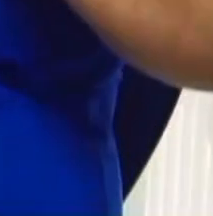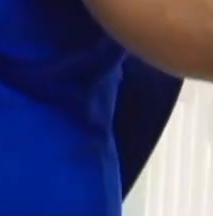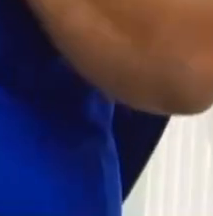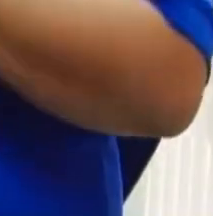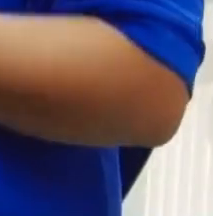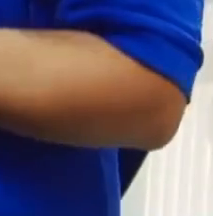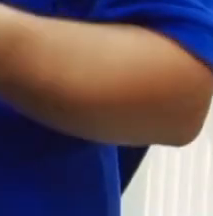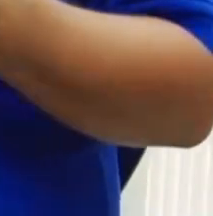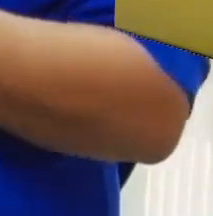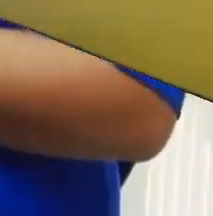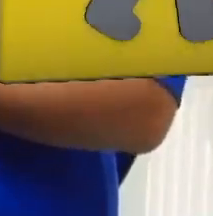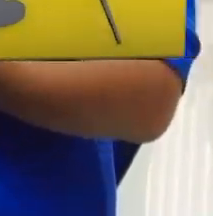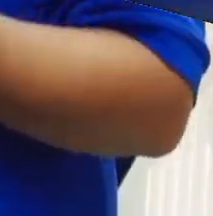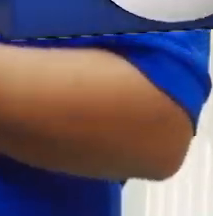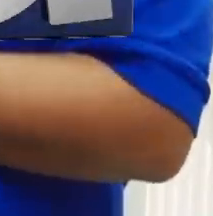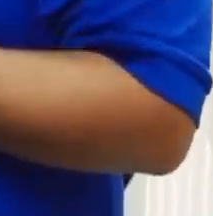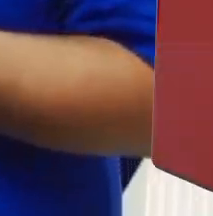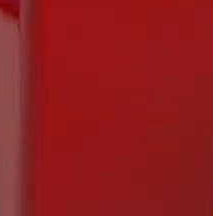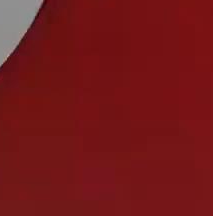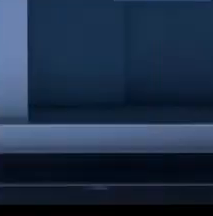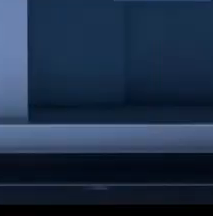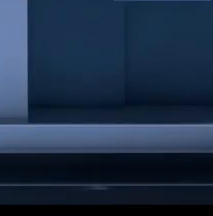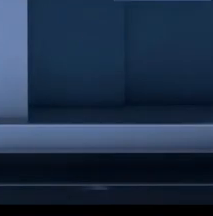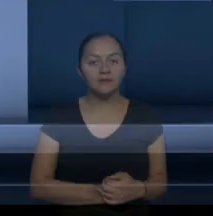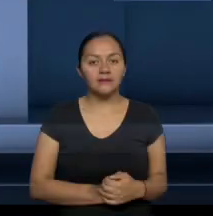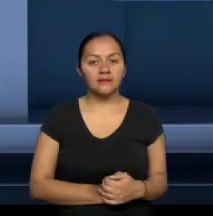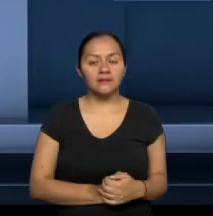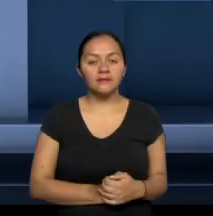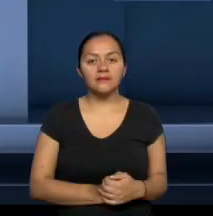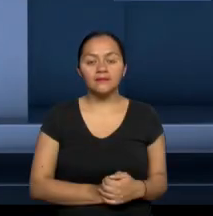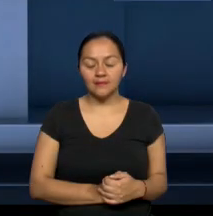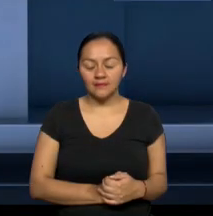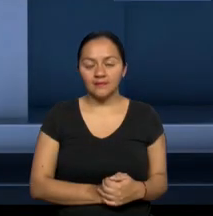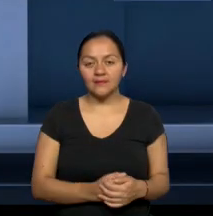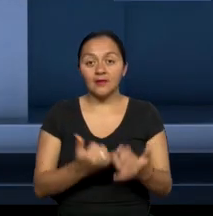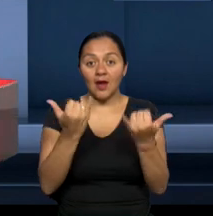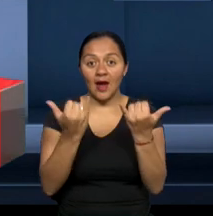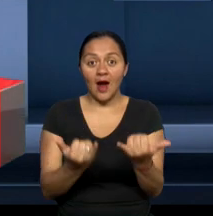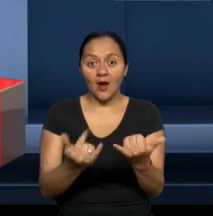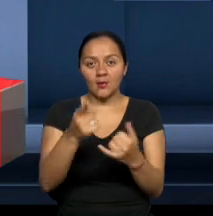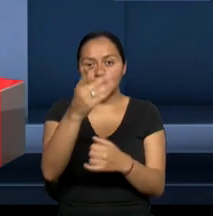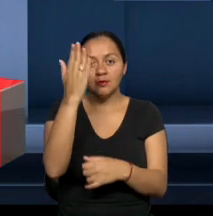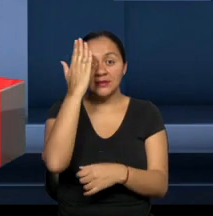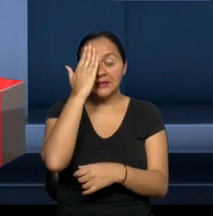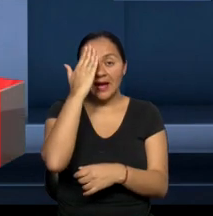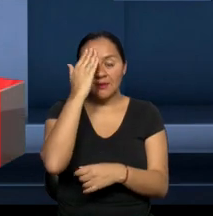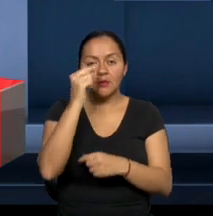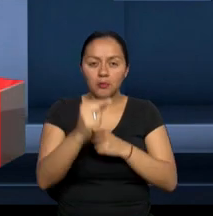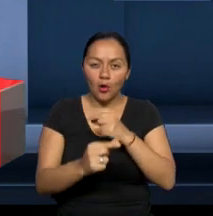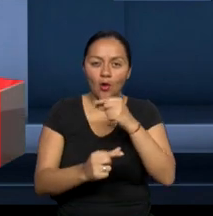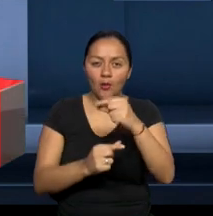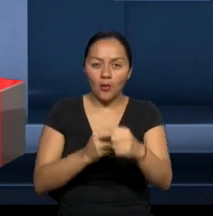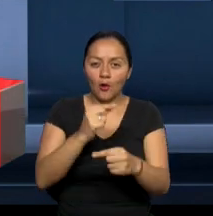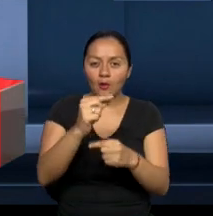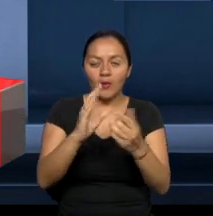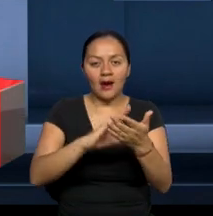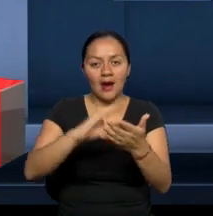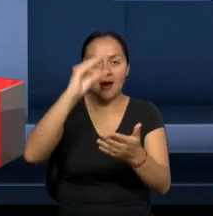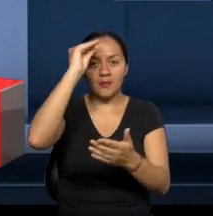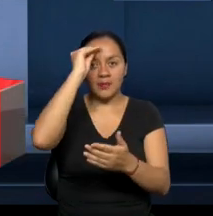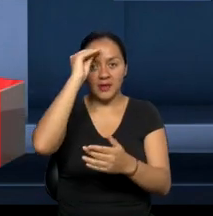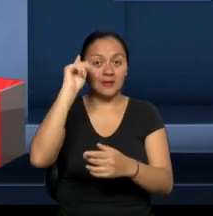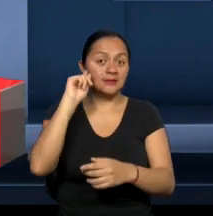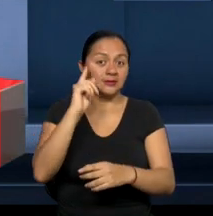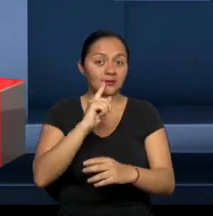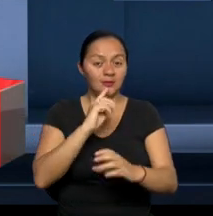Infórmate, necesitas saberlo. Es momento de nuestro segmento en el que poco a poco aprendemos a comunicarnos con las